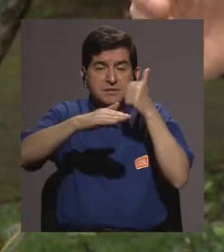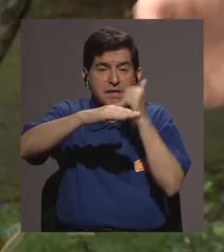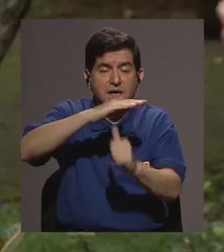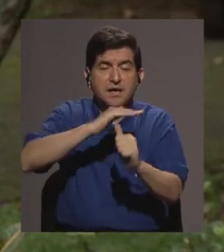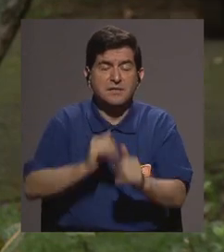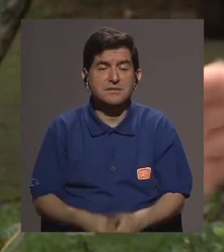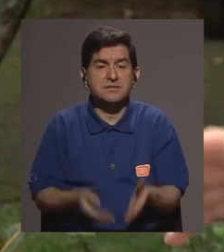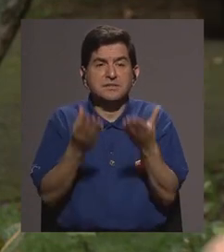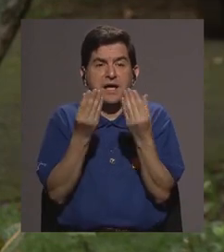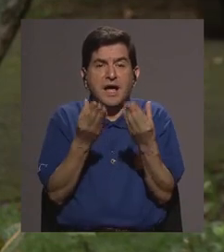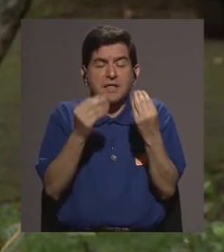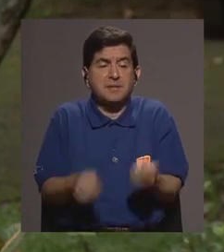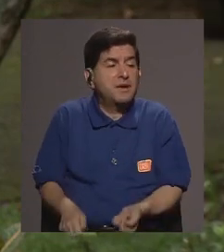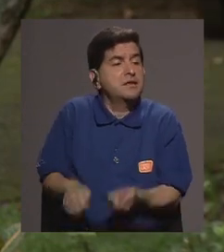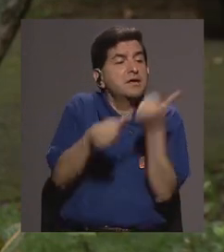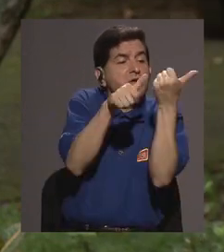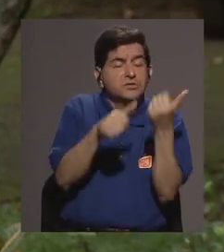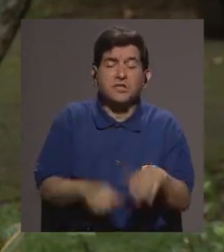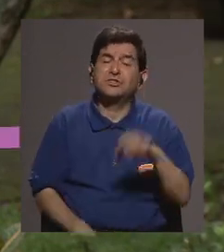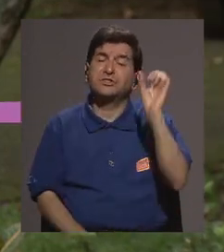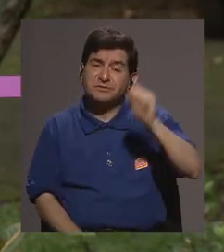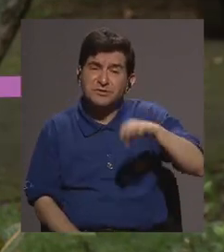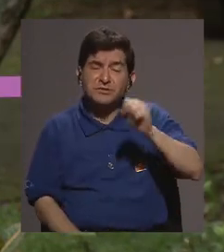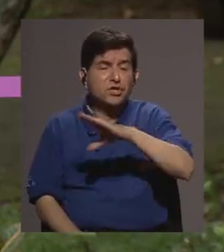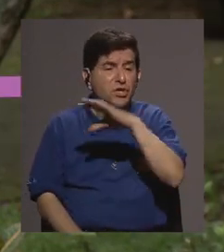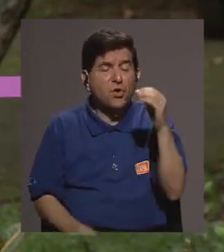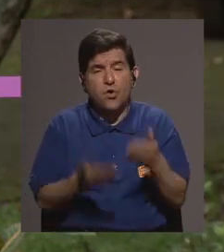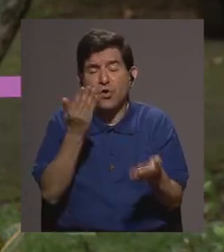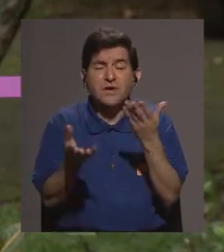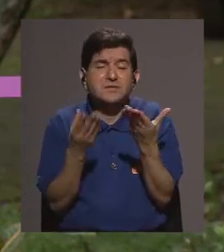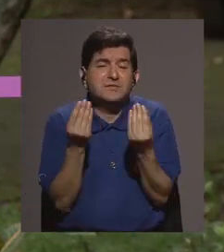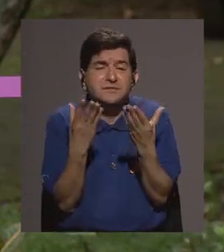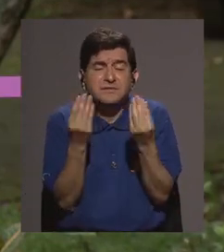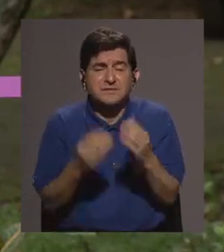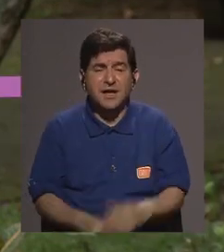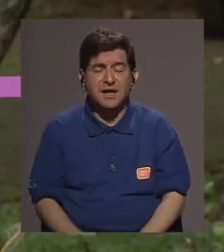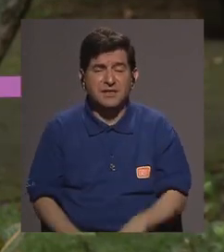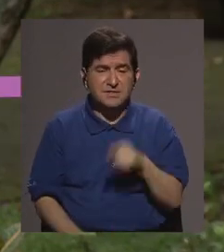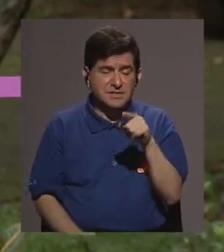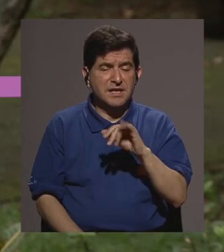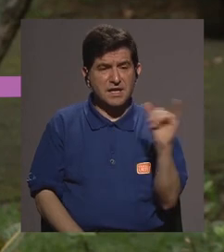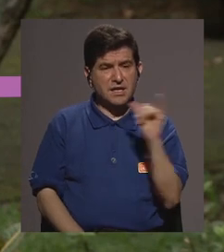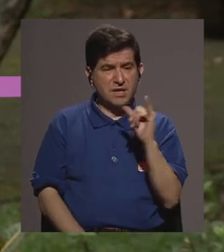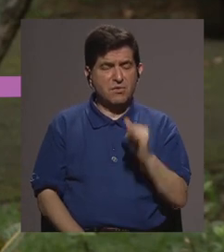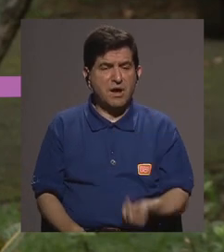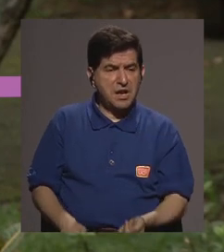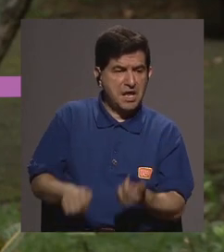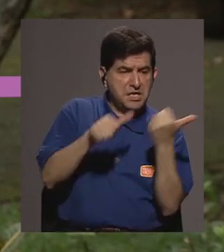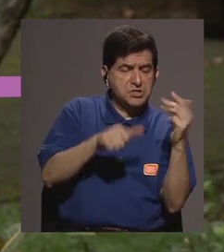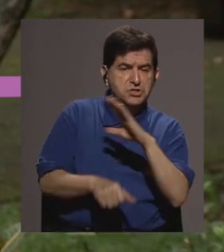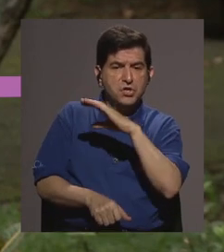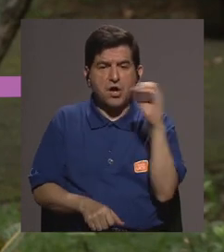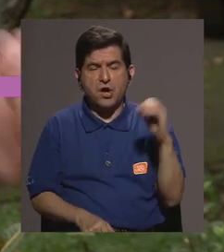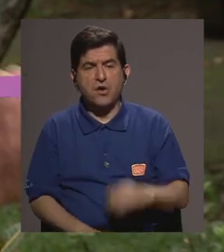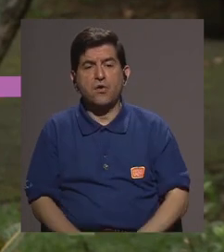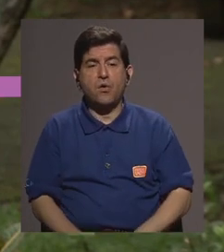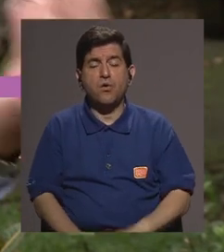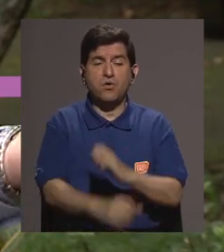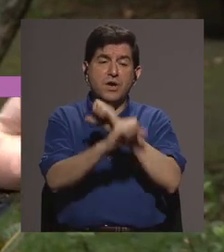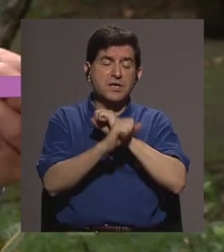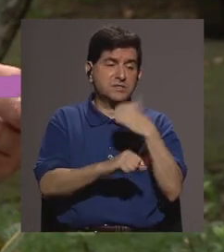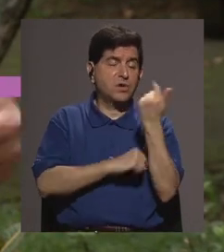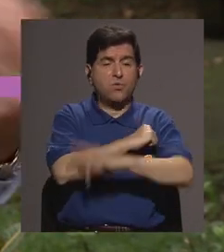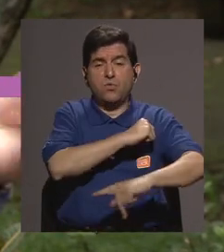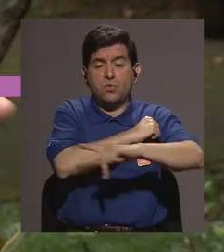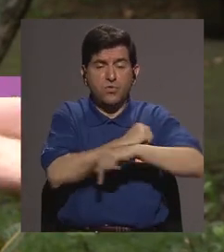miedo a que los vayan a deportar o miedo a la deportación y miedo también al tema de que los seguros